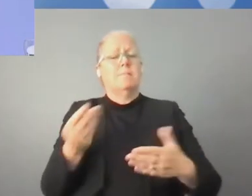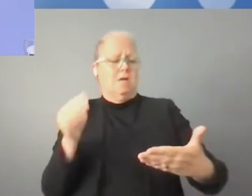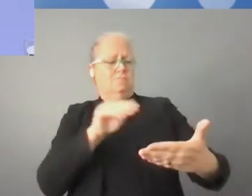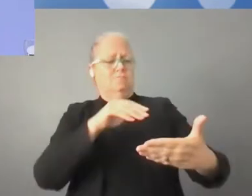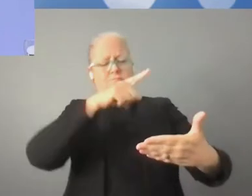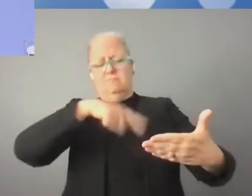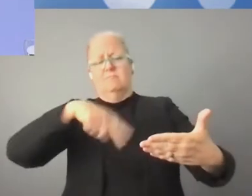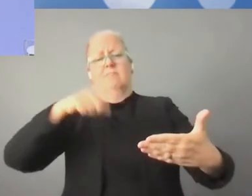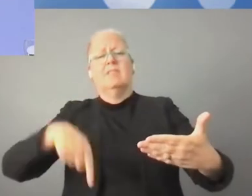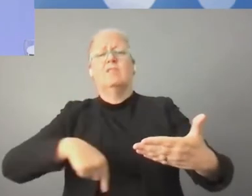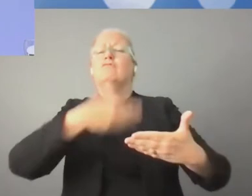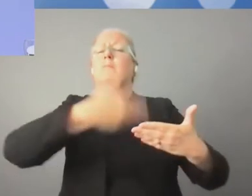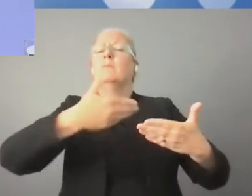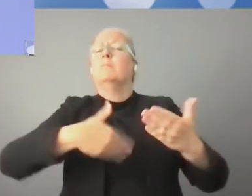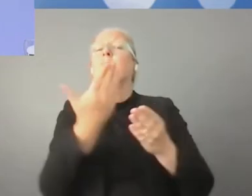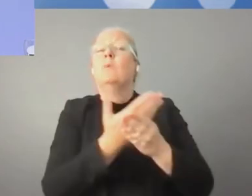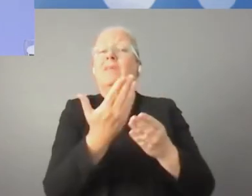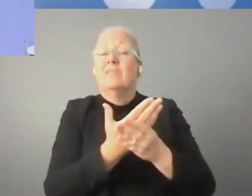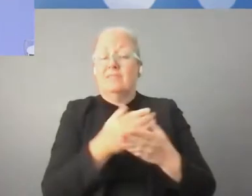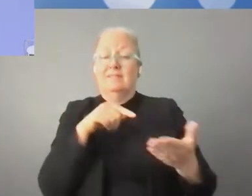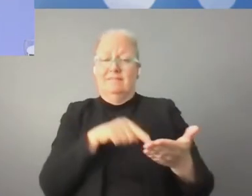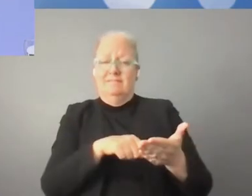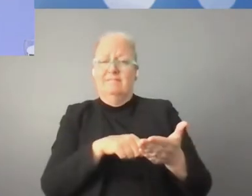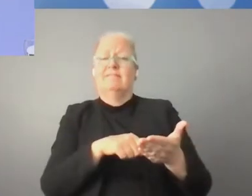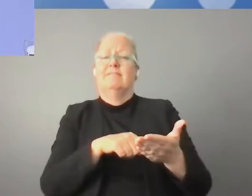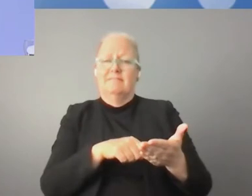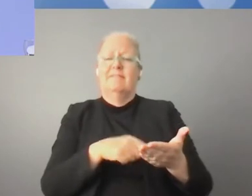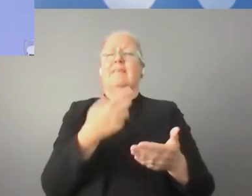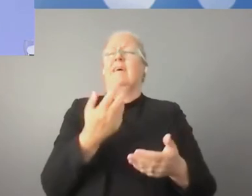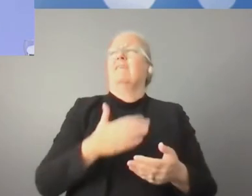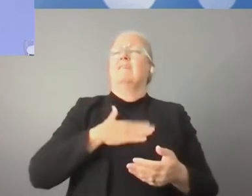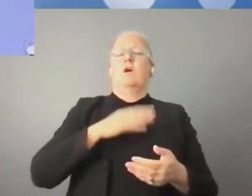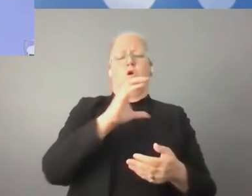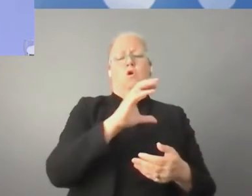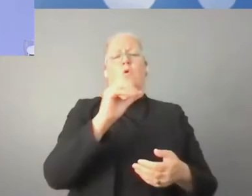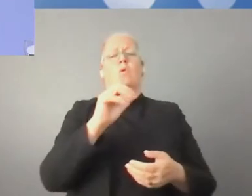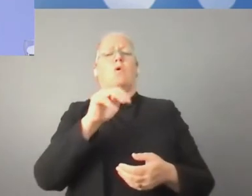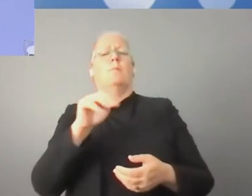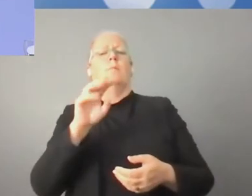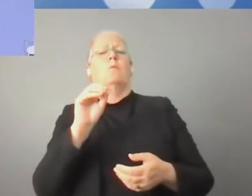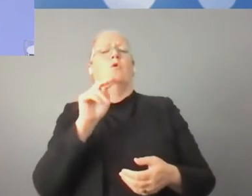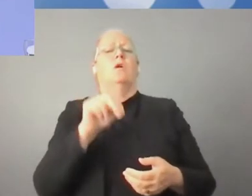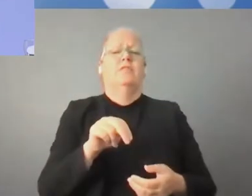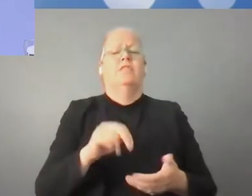visión en un informe cuyo título es Nuestra Agenda Común